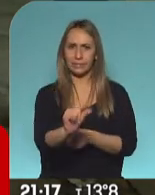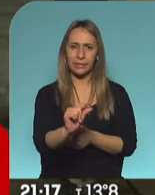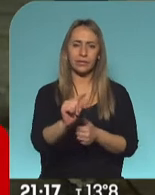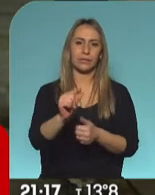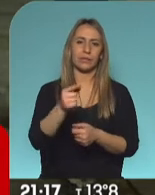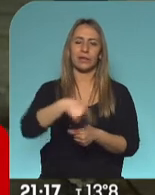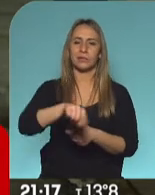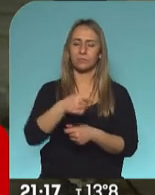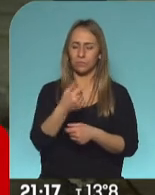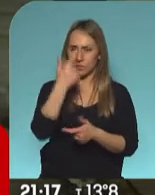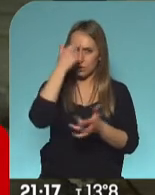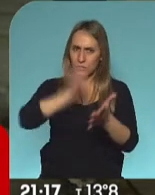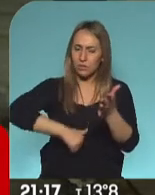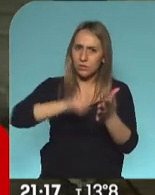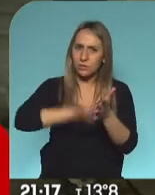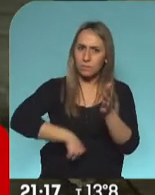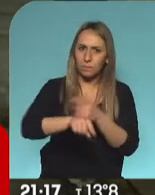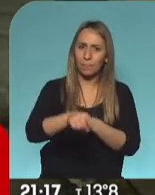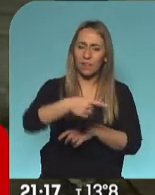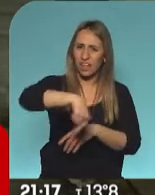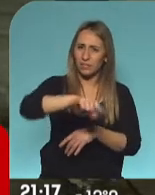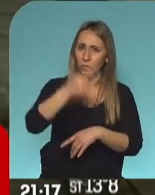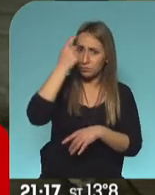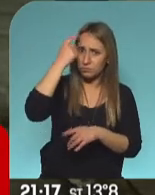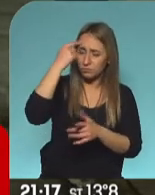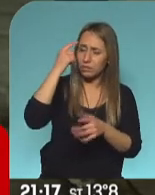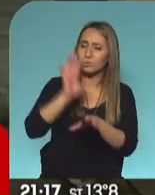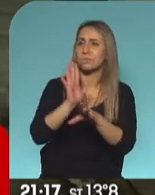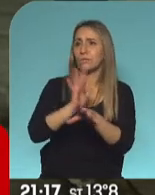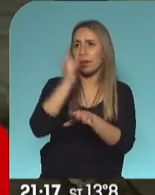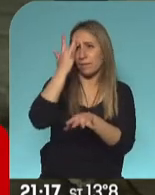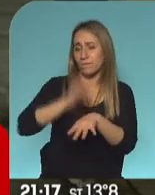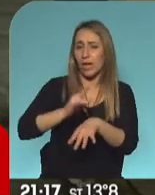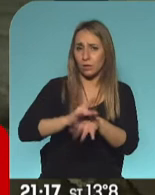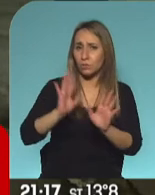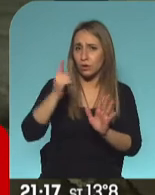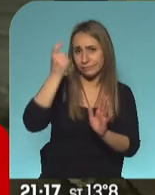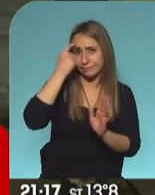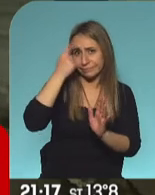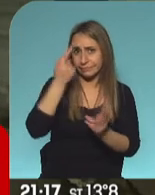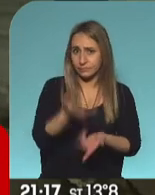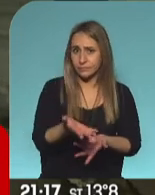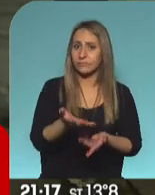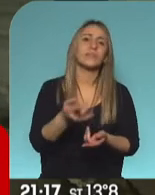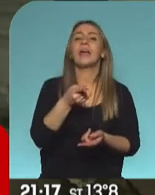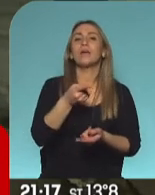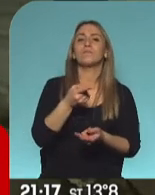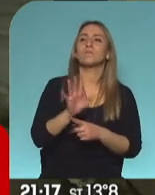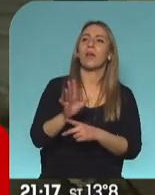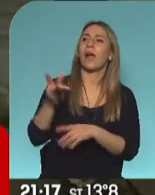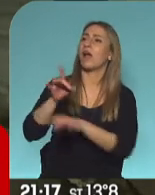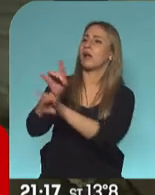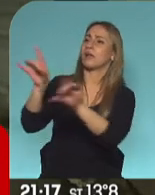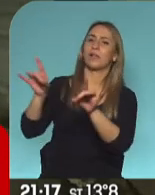necia, y que está muy enferma psicológicamente, decir, niegan la enfermedad,